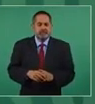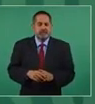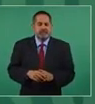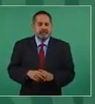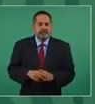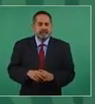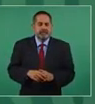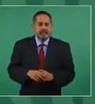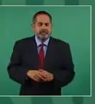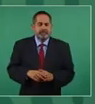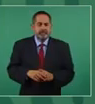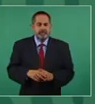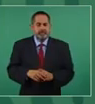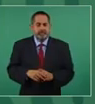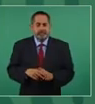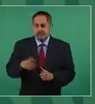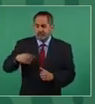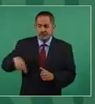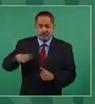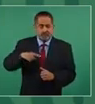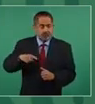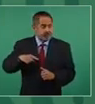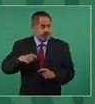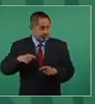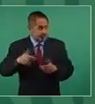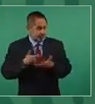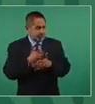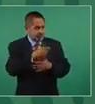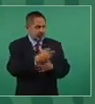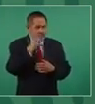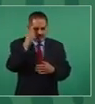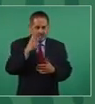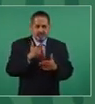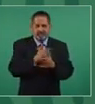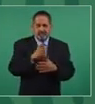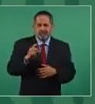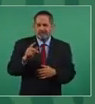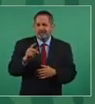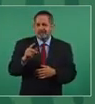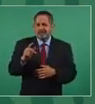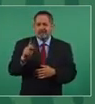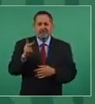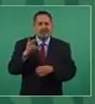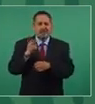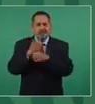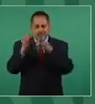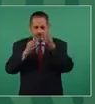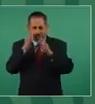lo que recibían de publicidad eran cantidades